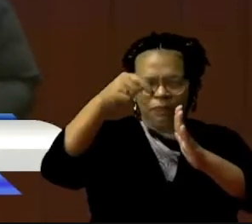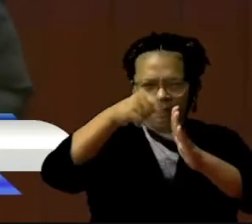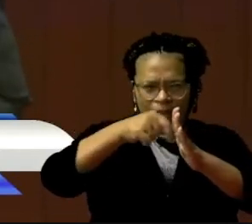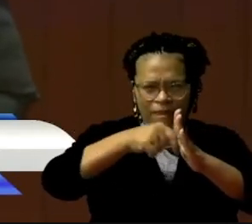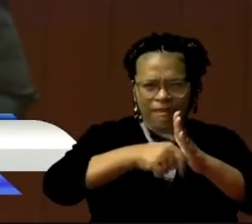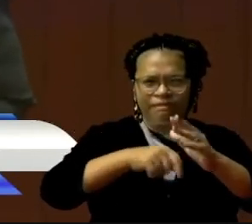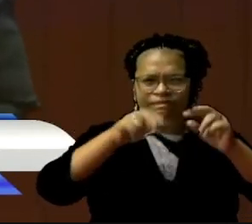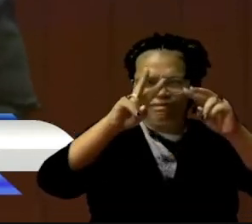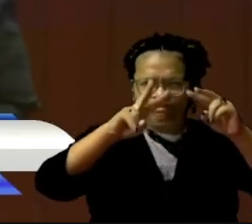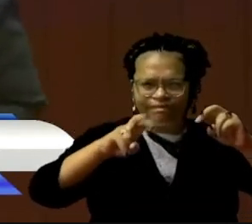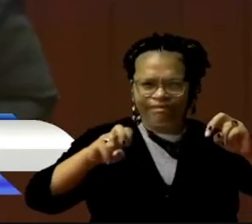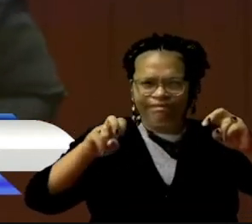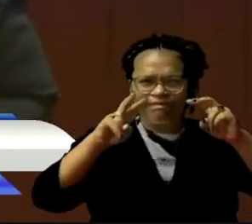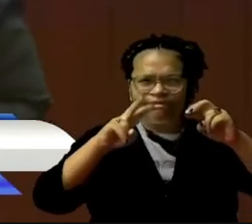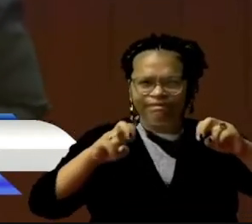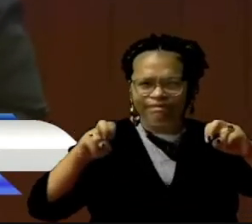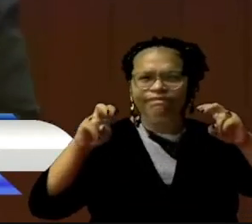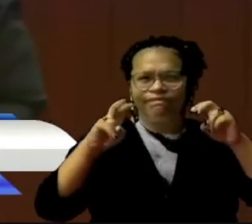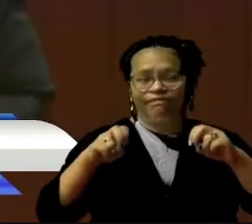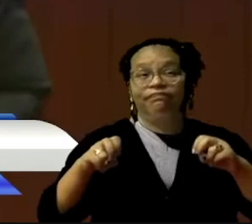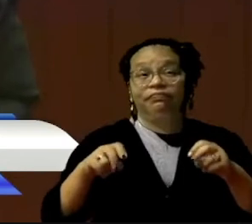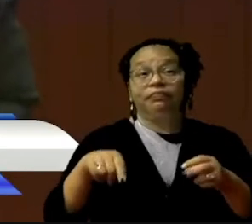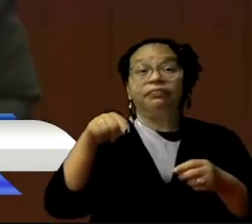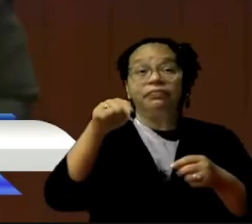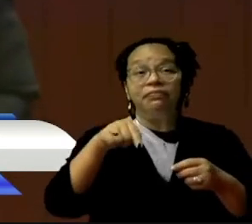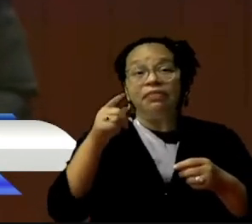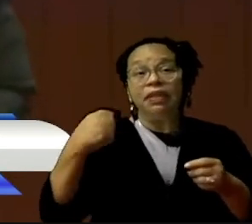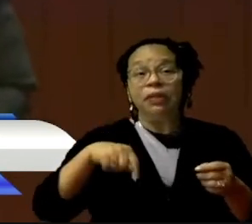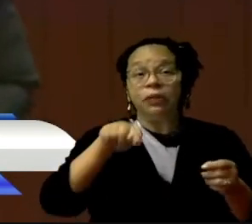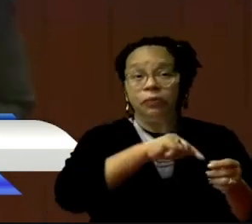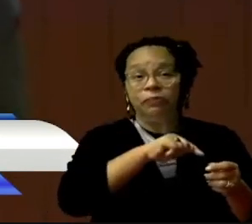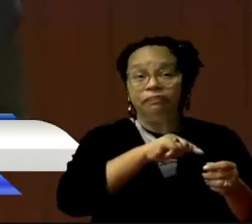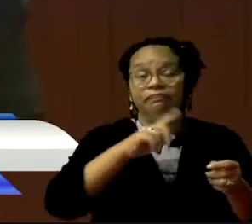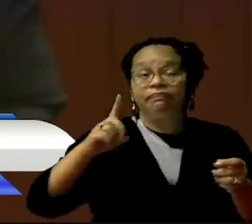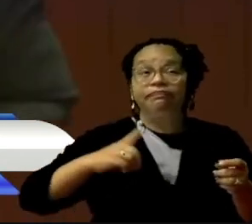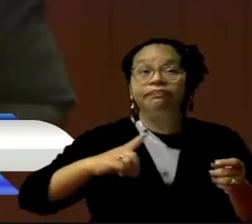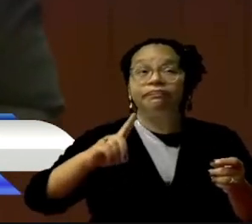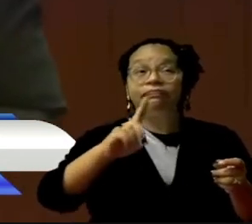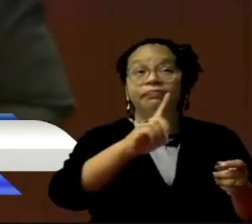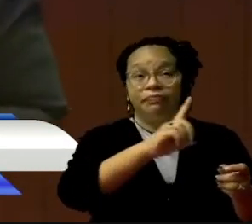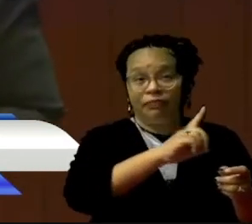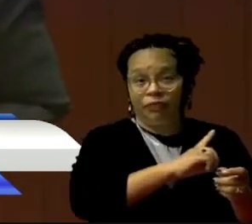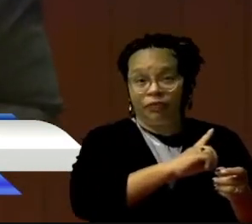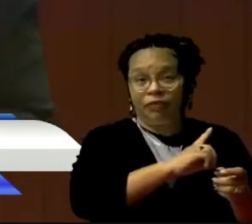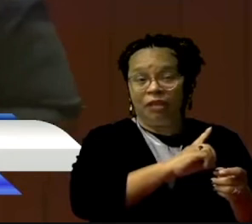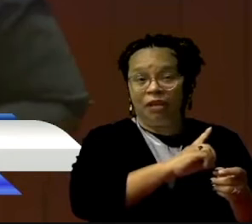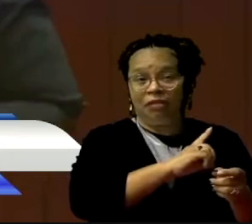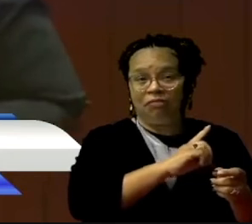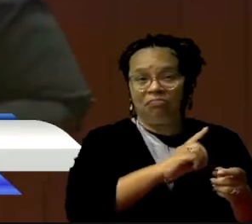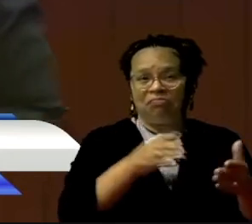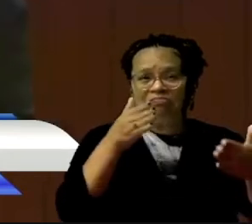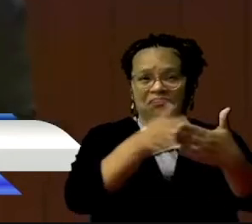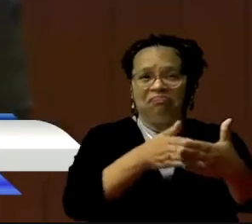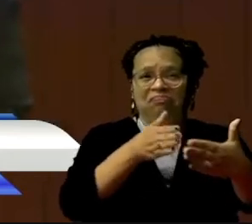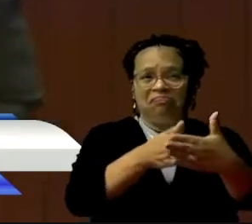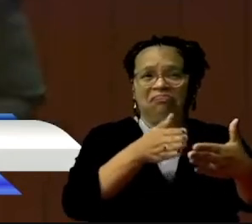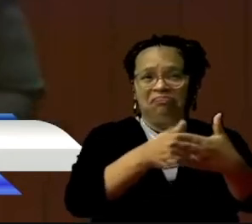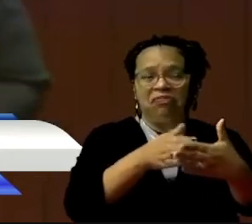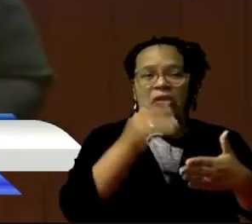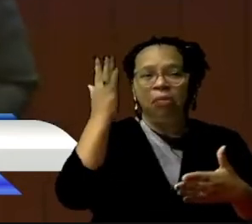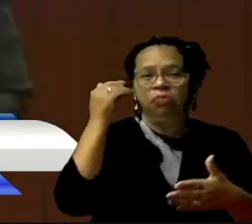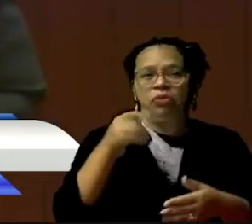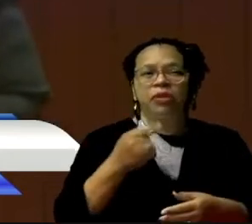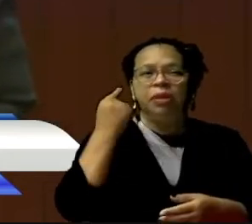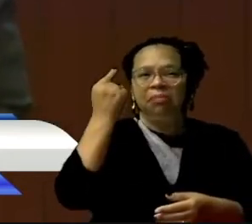y tengo que decirlo, a veces recibimos críticas injustas, porque se cree que no se trabaja. Se trabaja y se trabaja mucho.